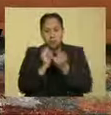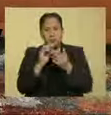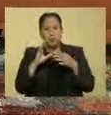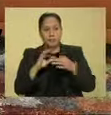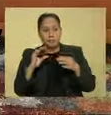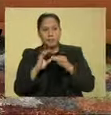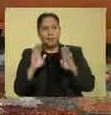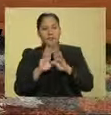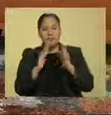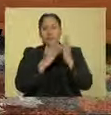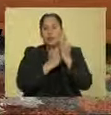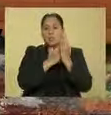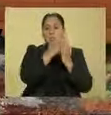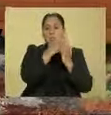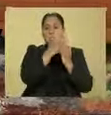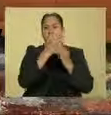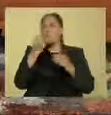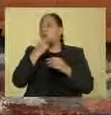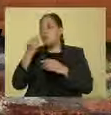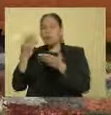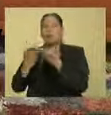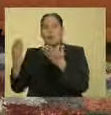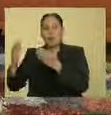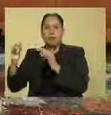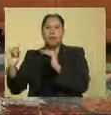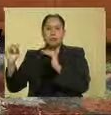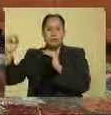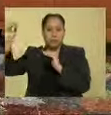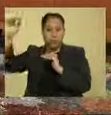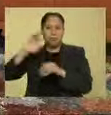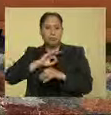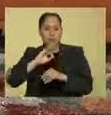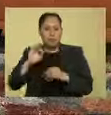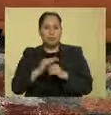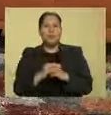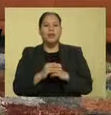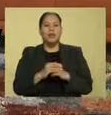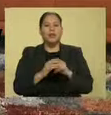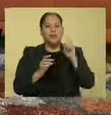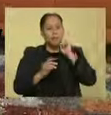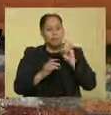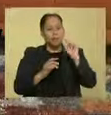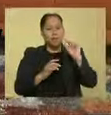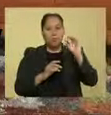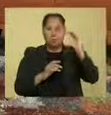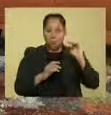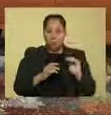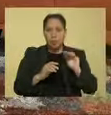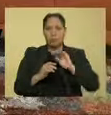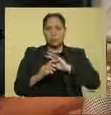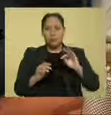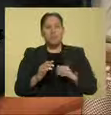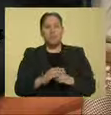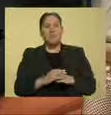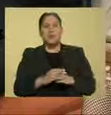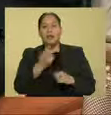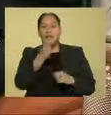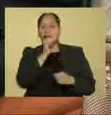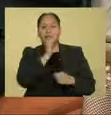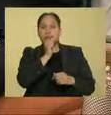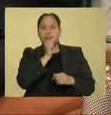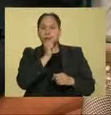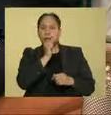crecimiento, sobre todo para muchos hombres en este caso, ¿no? El crecimiento poco más de la mujer que del varón. Efectivamente. todavía no está